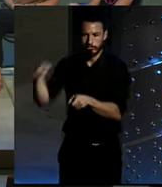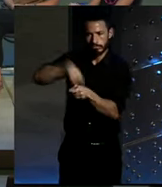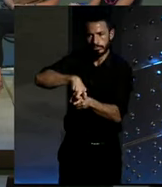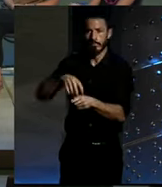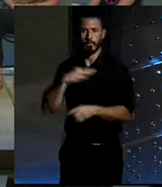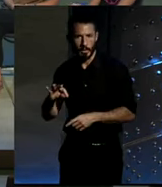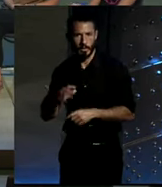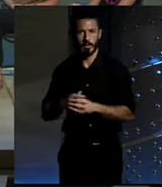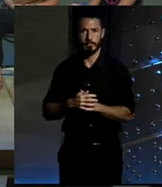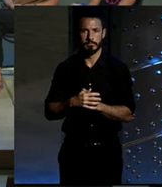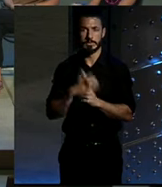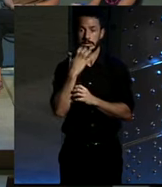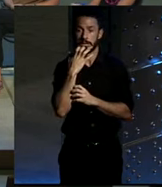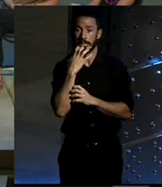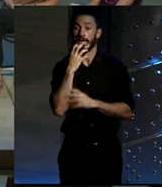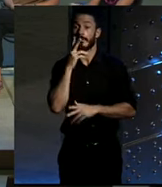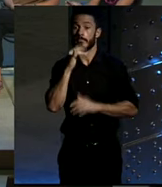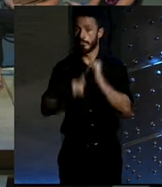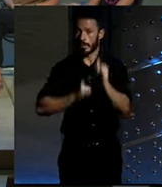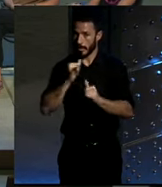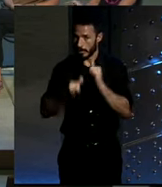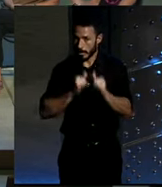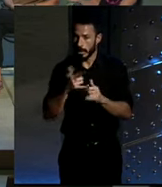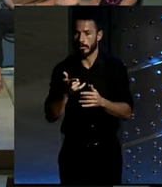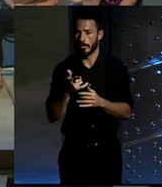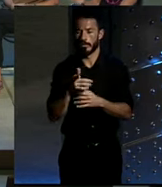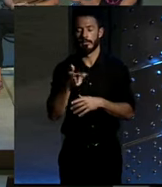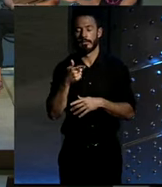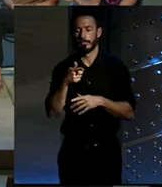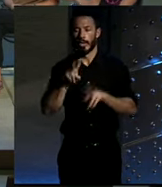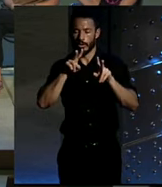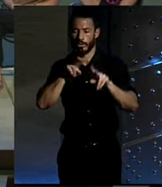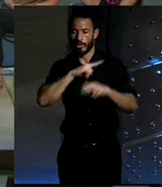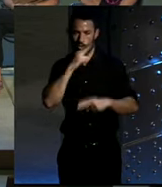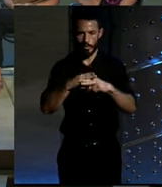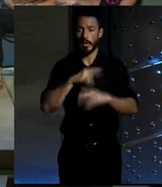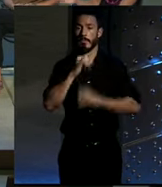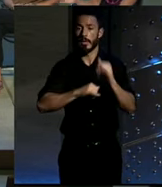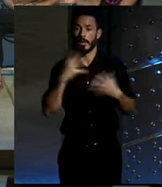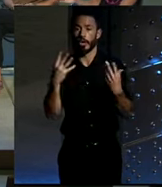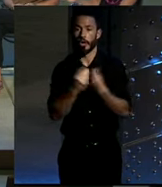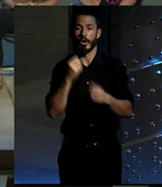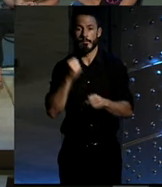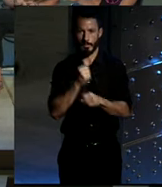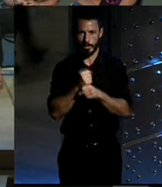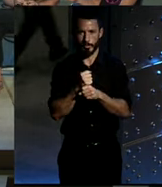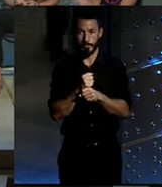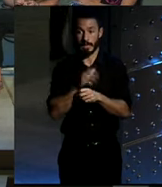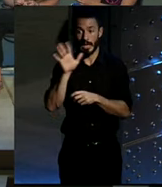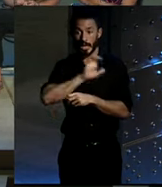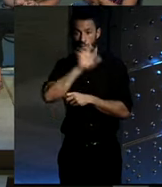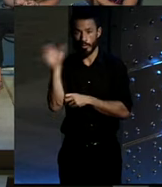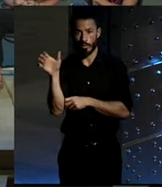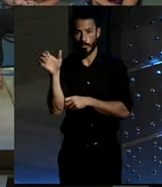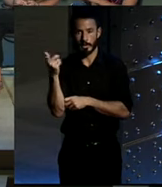Sí, sí, la bicicleta es de Cristina. Sus bicis con empleo. De hecho, la tendencia en Europa es hacer bicis de carga para que en vez de haber